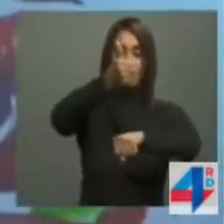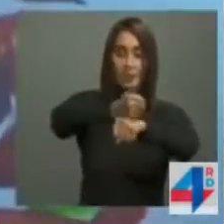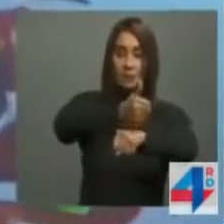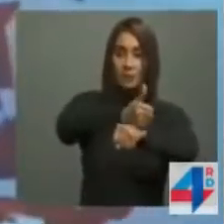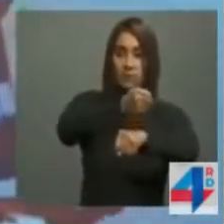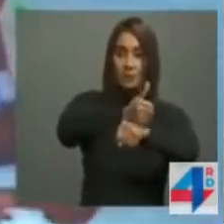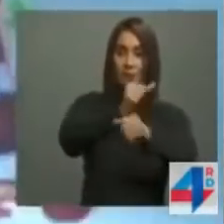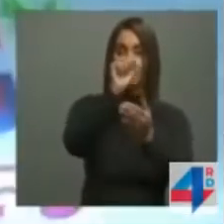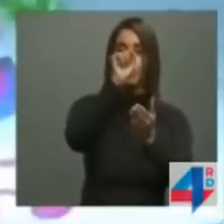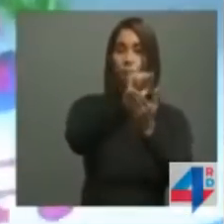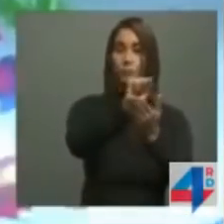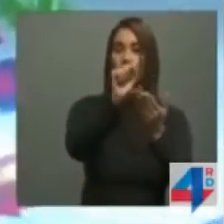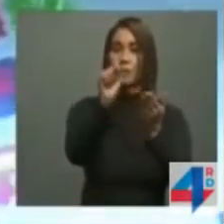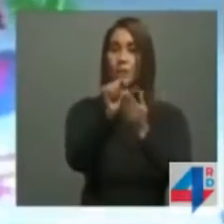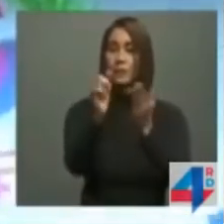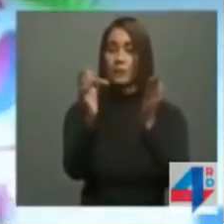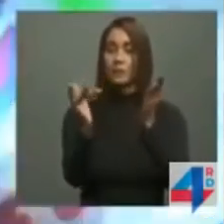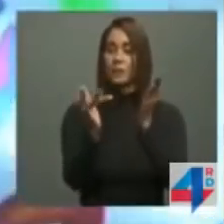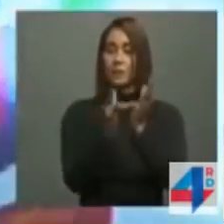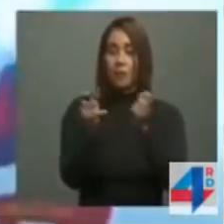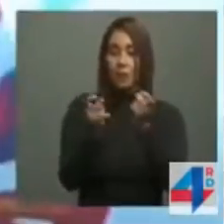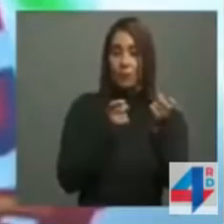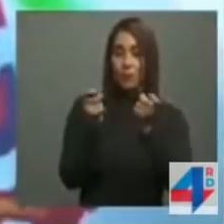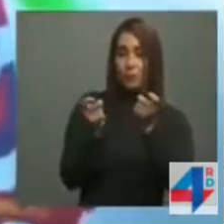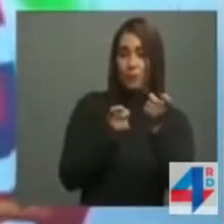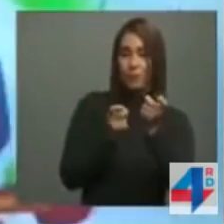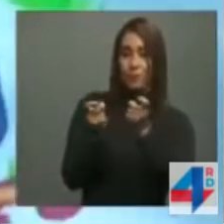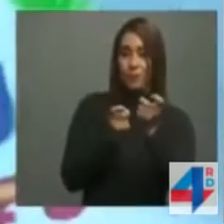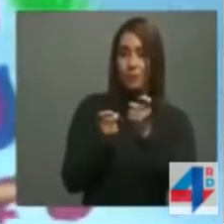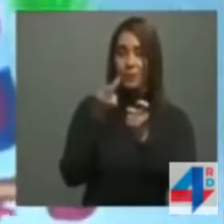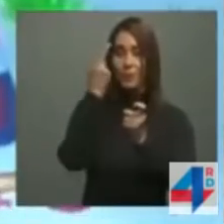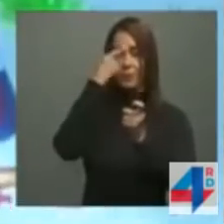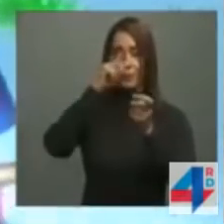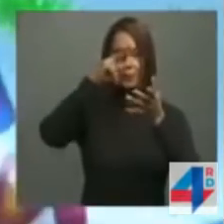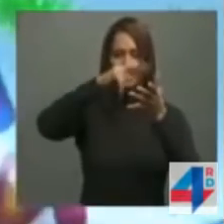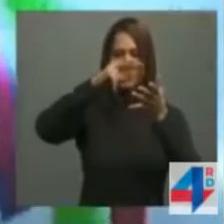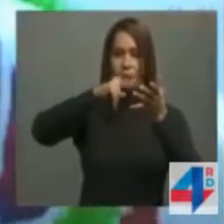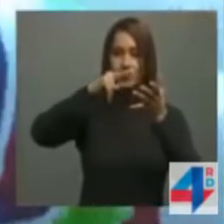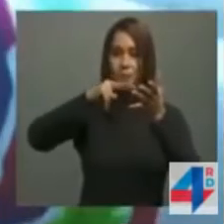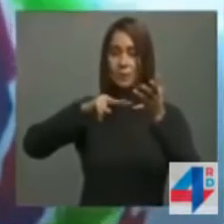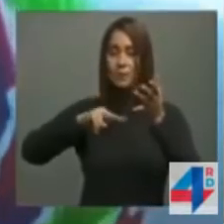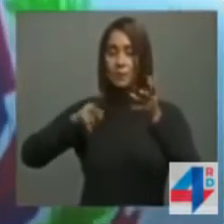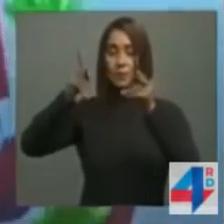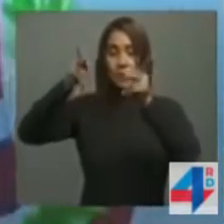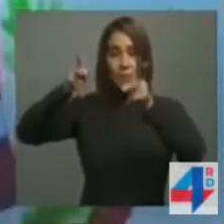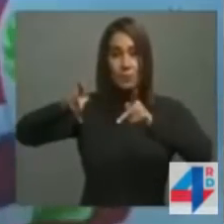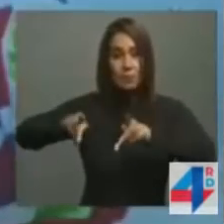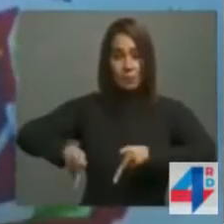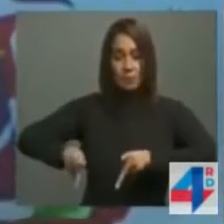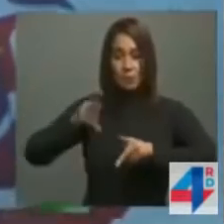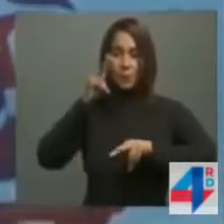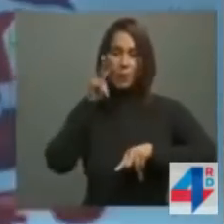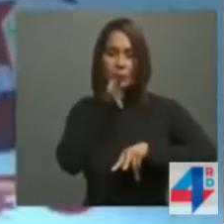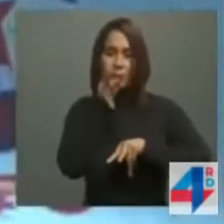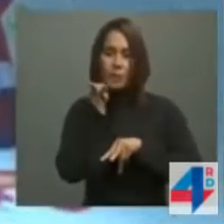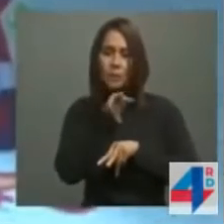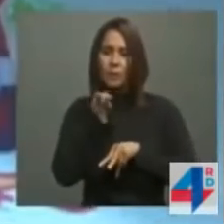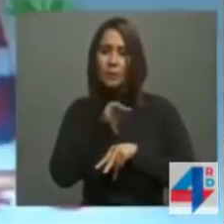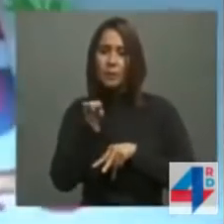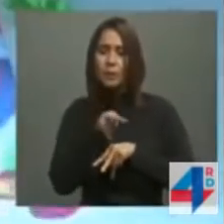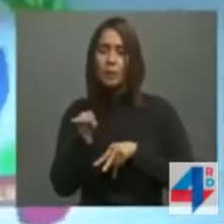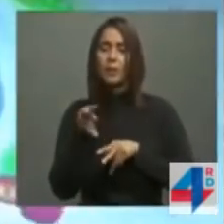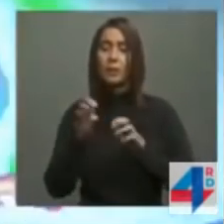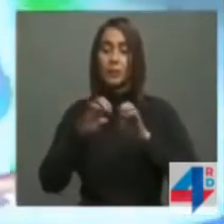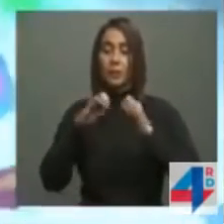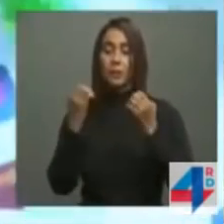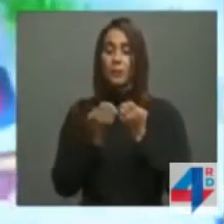un sistema avanzado de control biométrico para el registro de personas en los pasos regulados y mediante equipos